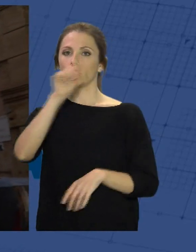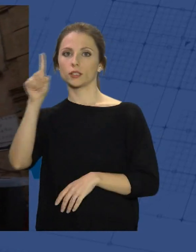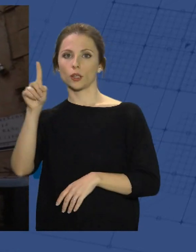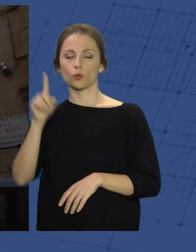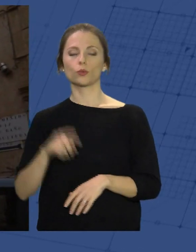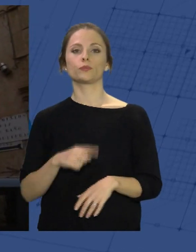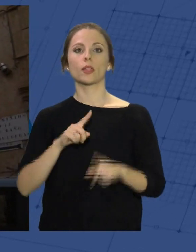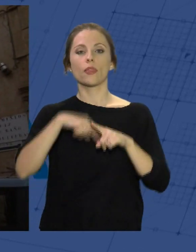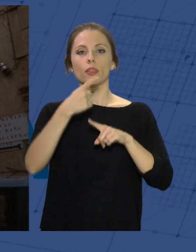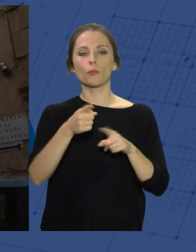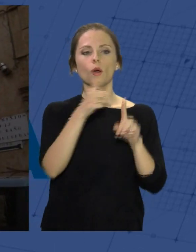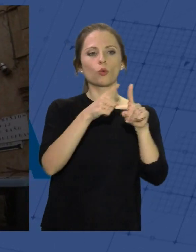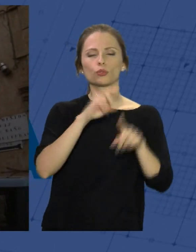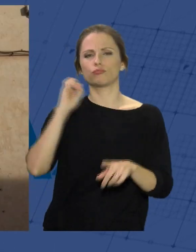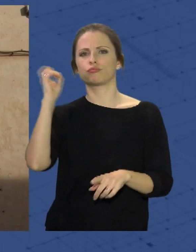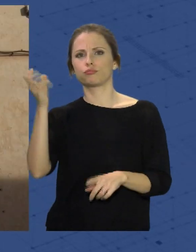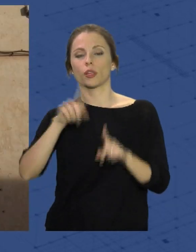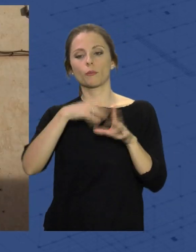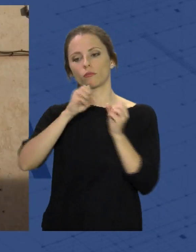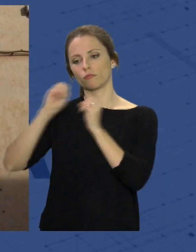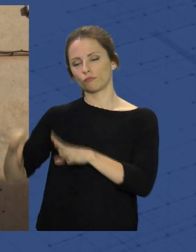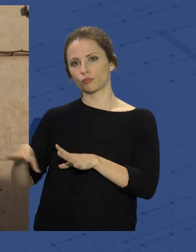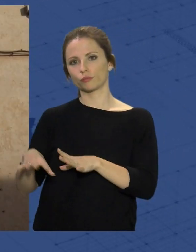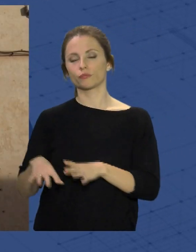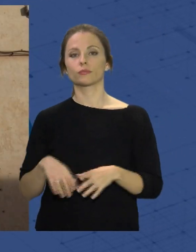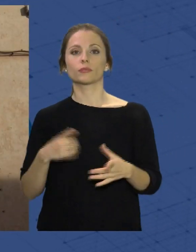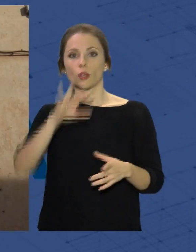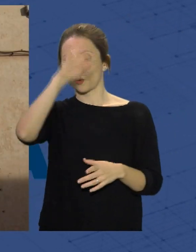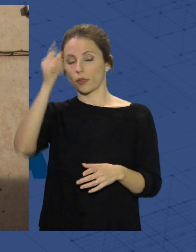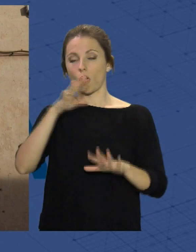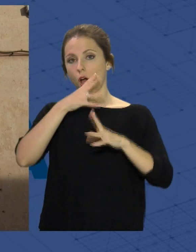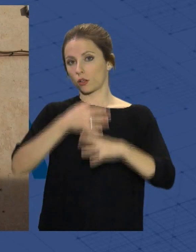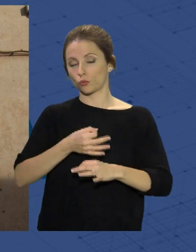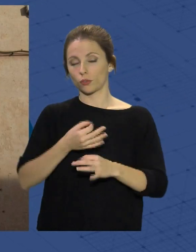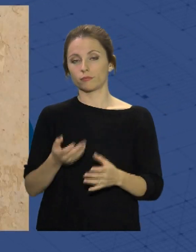fue abandonado en los años 60-70 y olvidado hasta la actualidad.